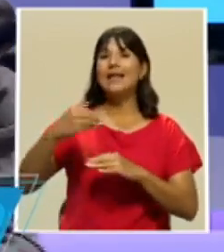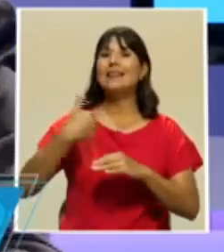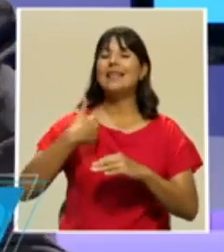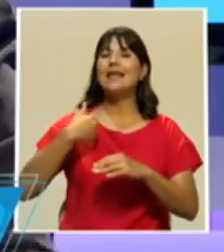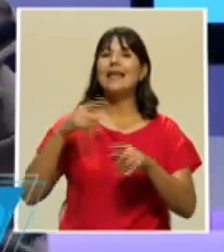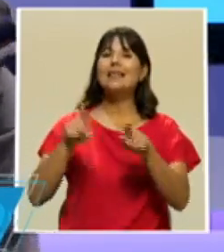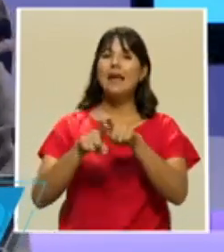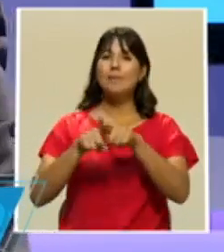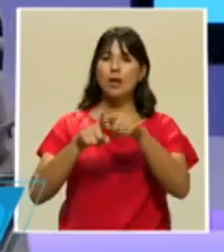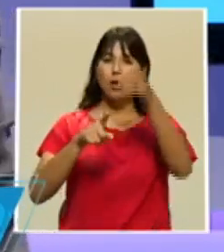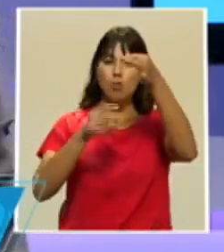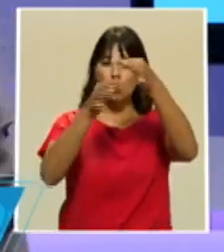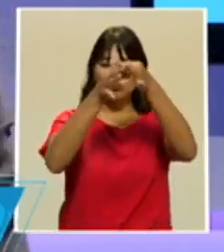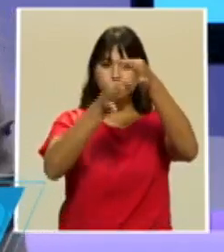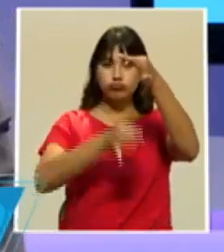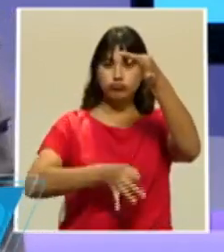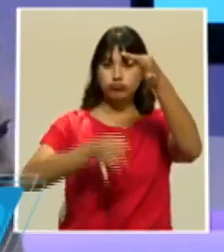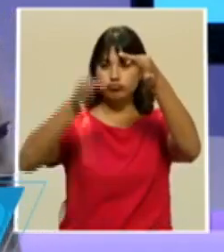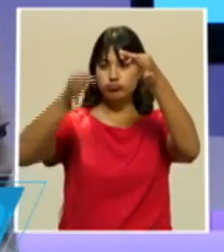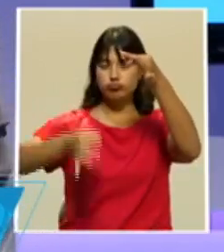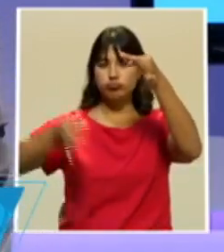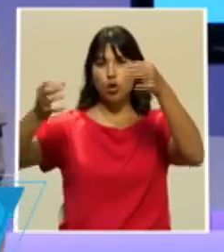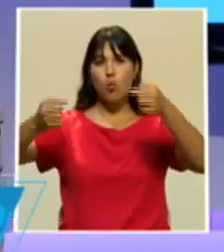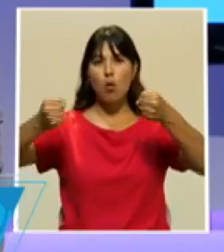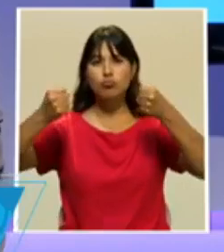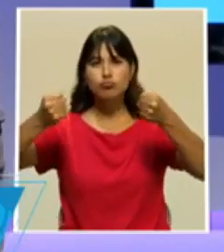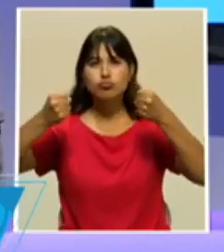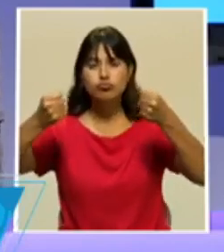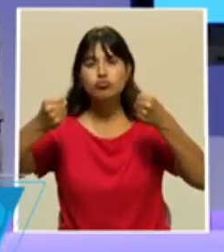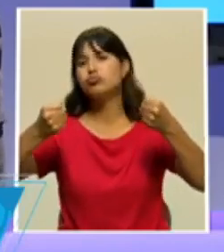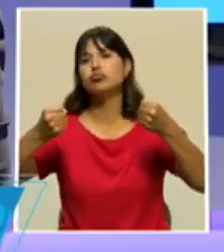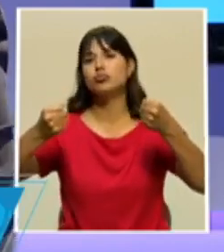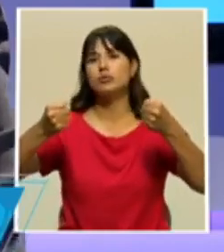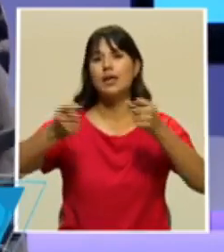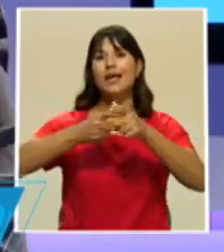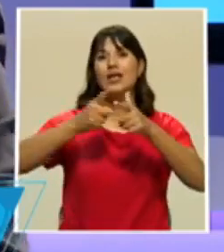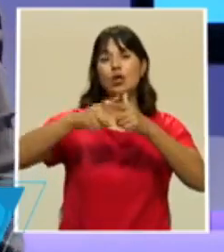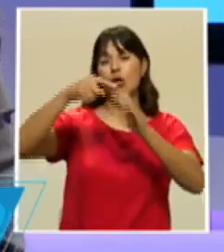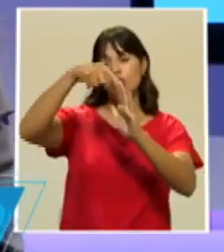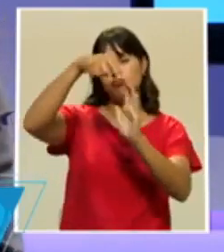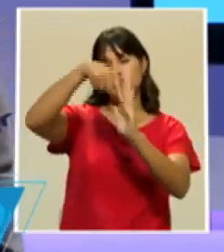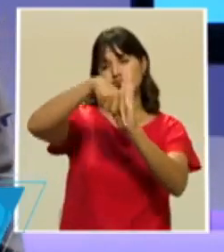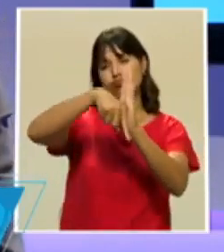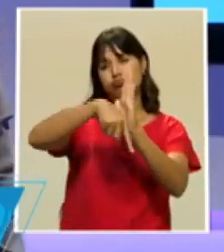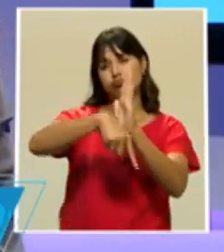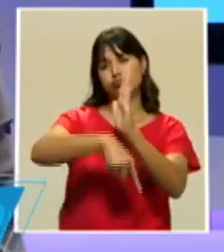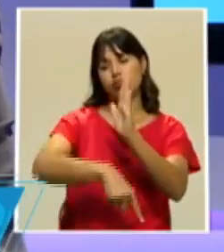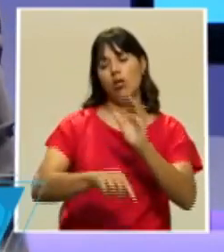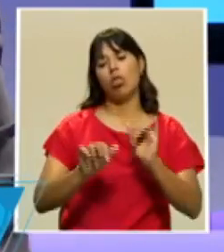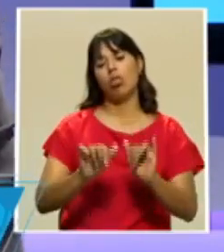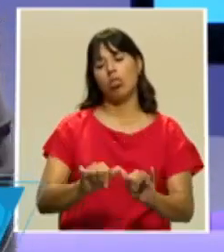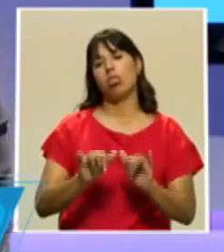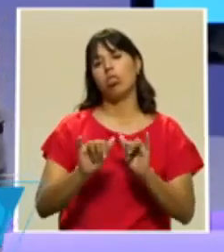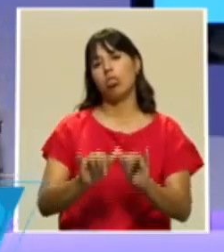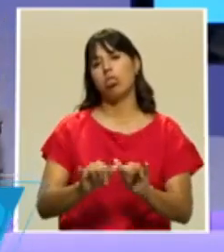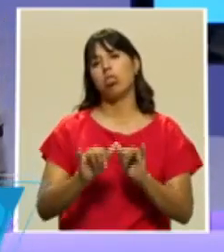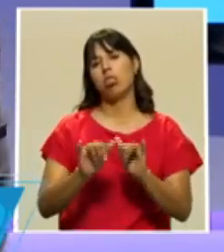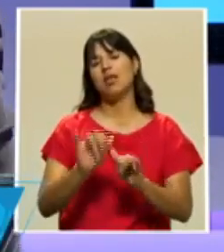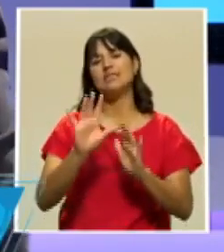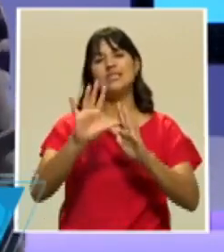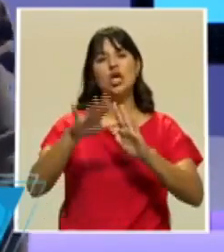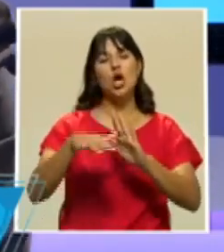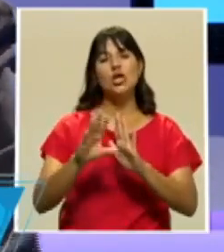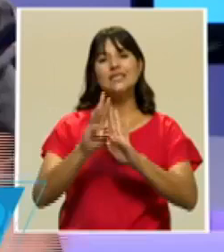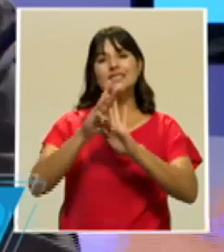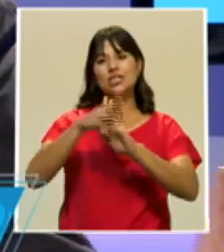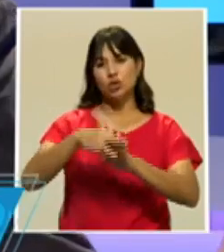luego es jalada por el motor de la embarcación por unas 5 o 6 horas por el fondo marino y básicamente arrastra el